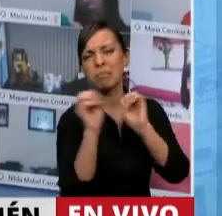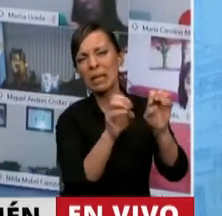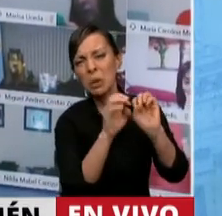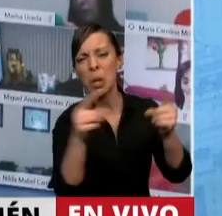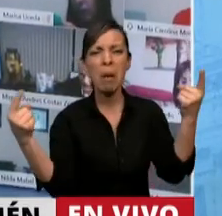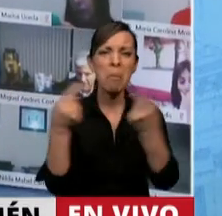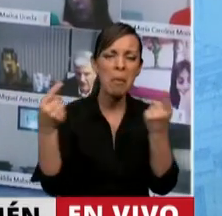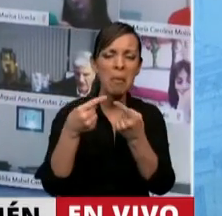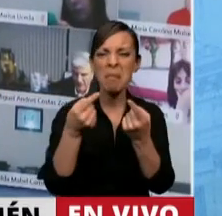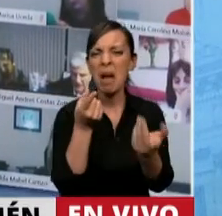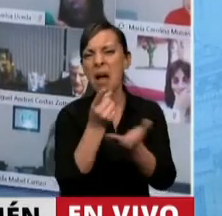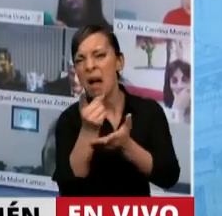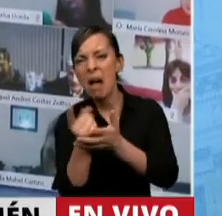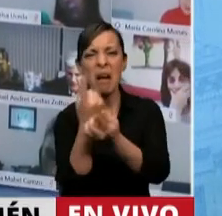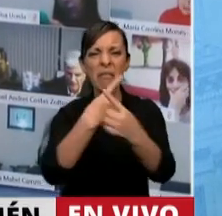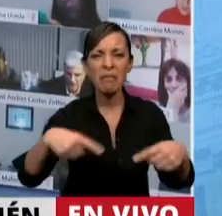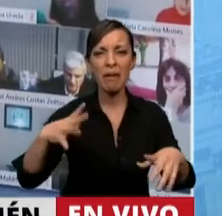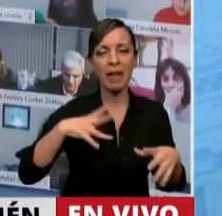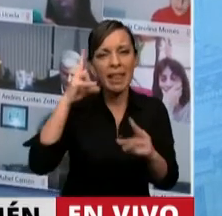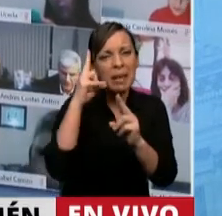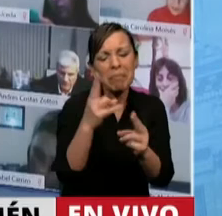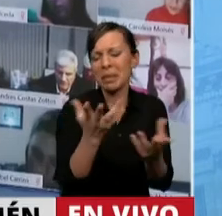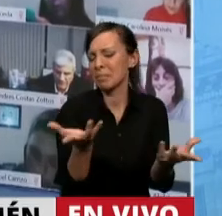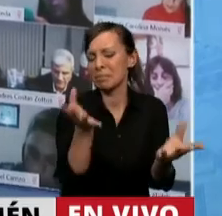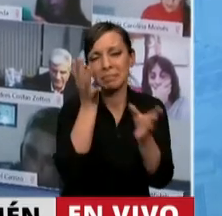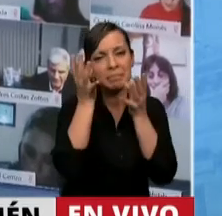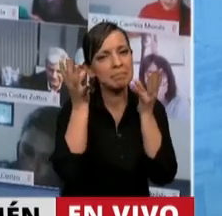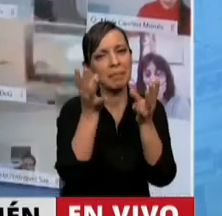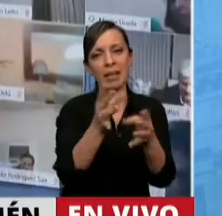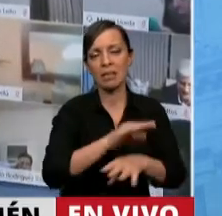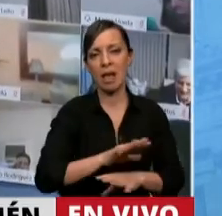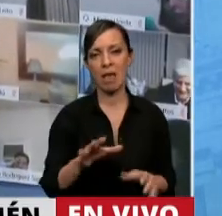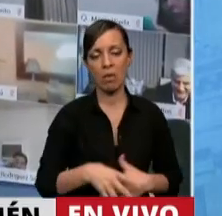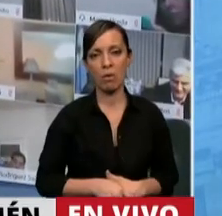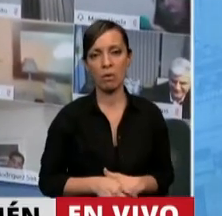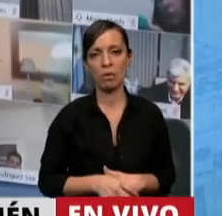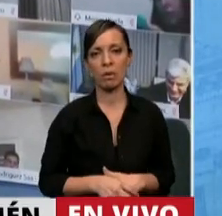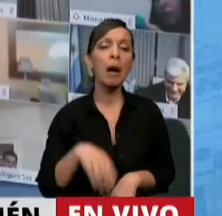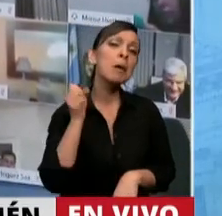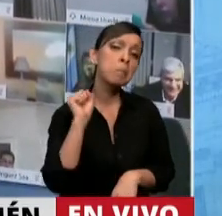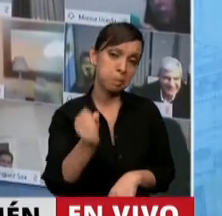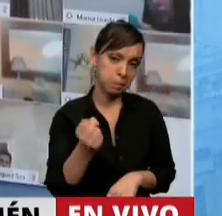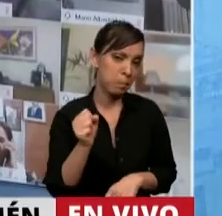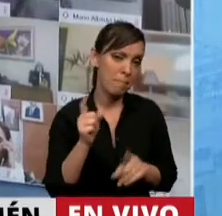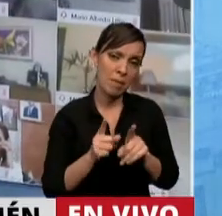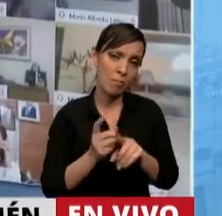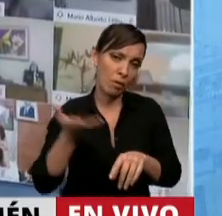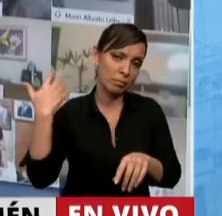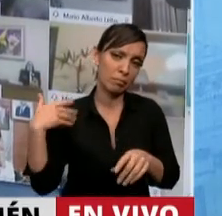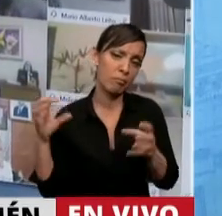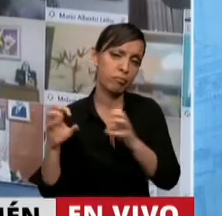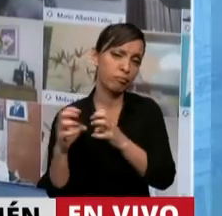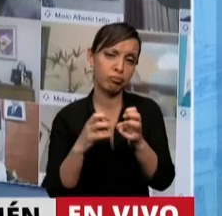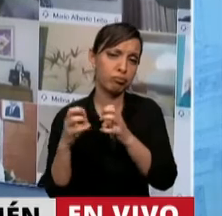tantos agravios y falta de respeto como ha ocurrido en forma reiterada en sesiones anteriores. No es la